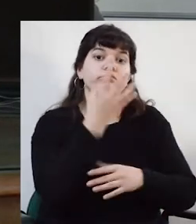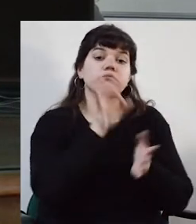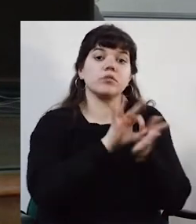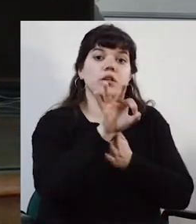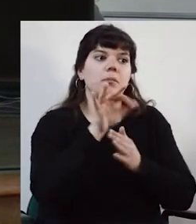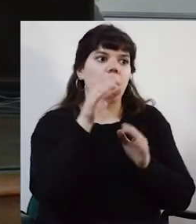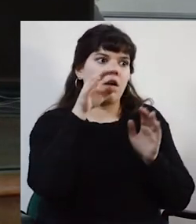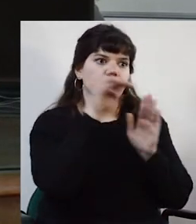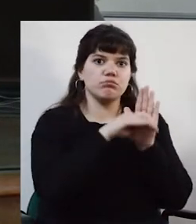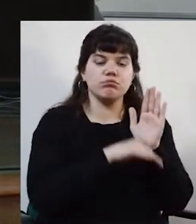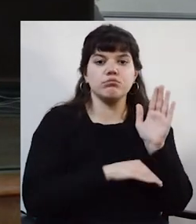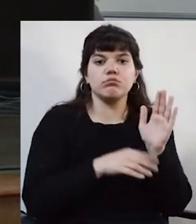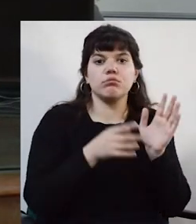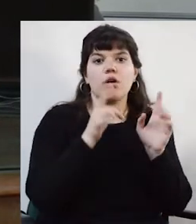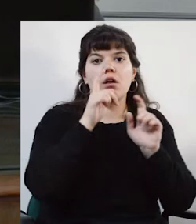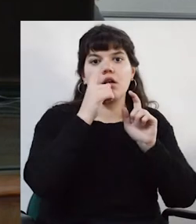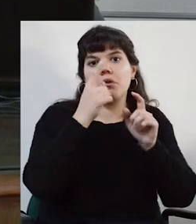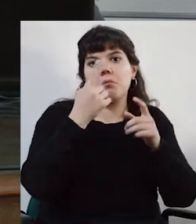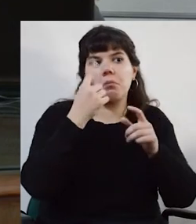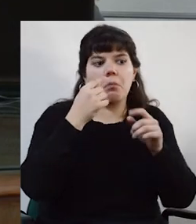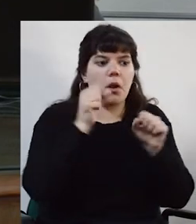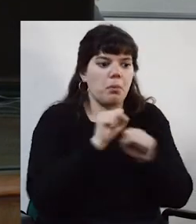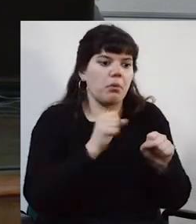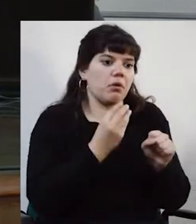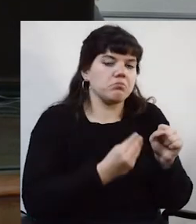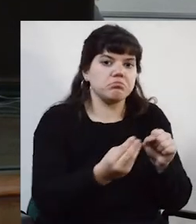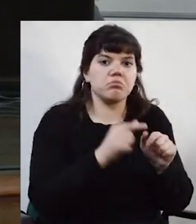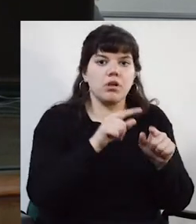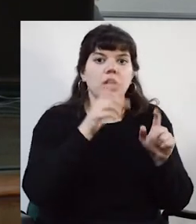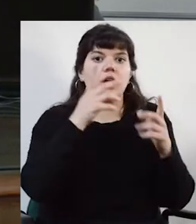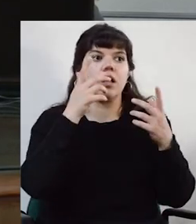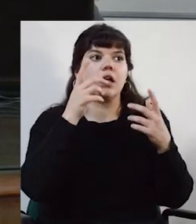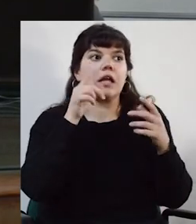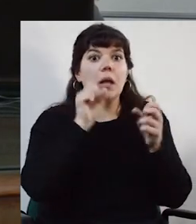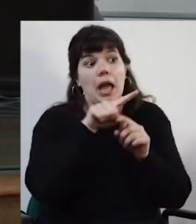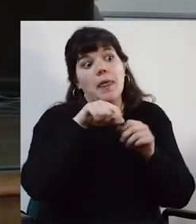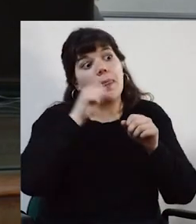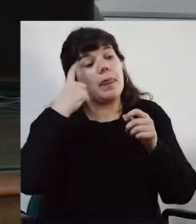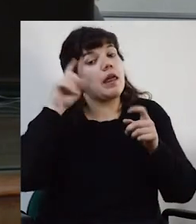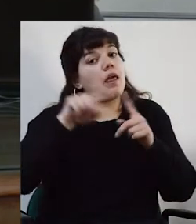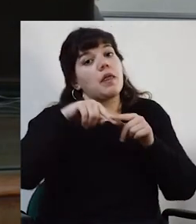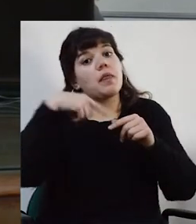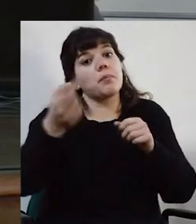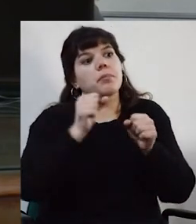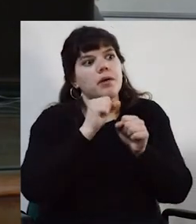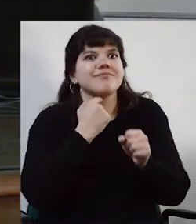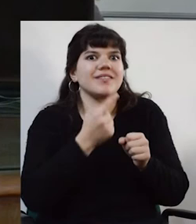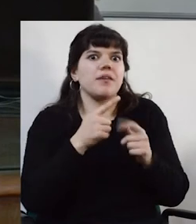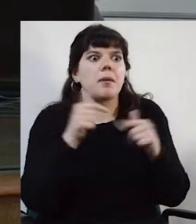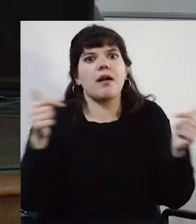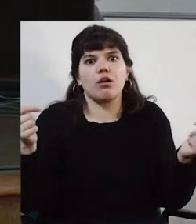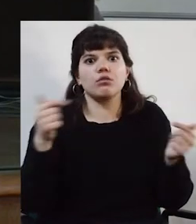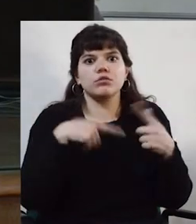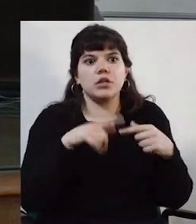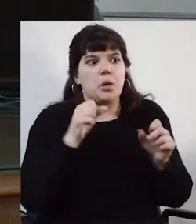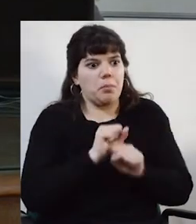formularios para las postulaciones a los programas de SESIC, que la idea es que eso después sirva para bastante más, si nos sale